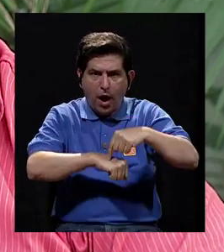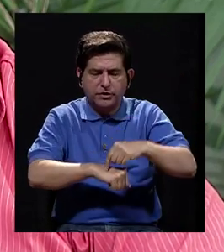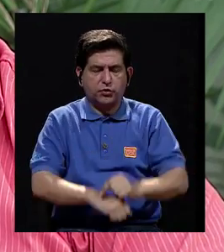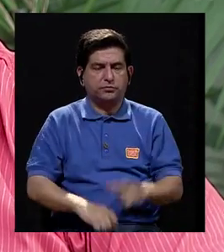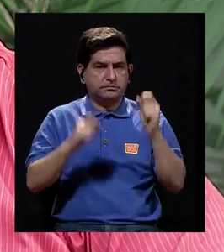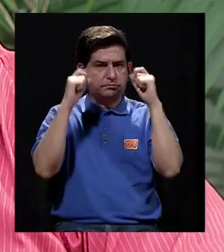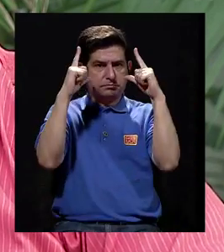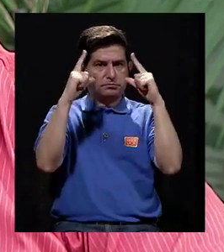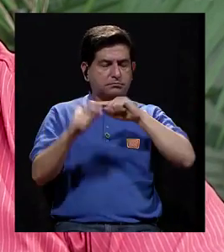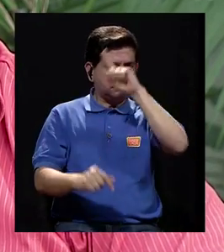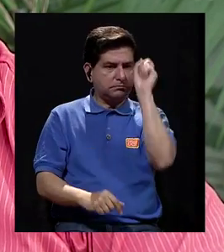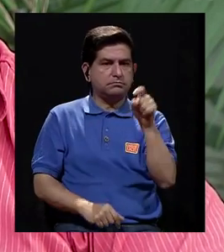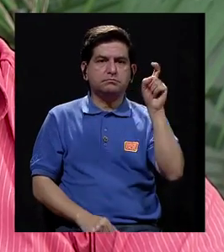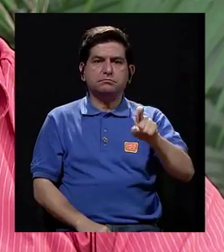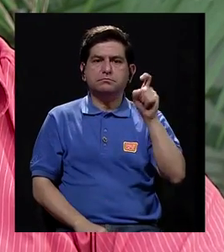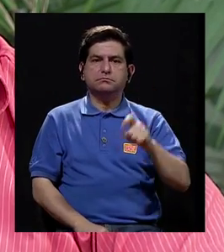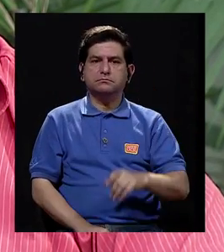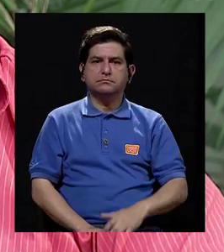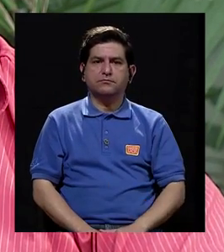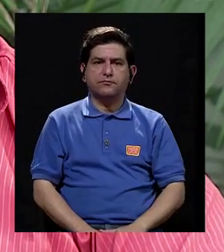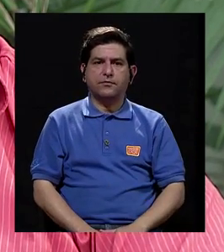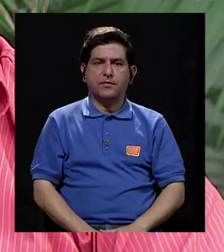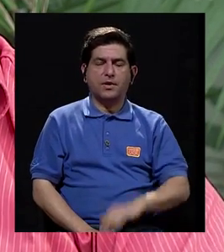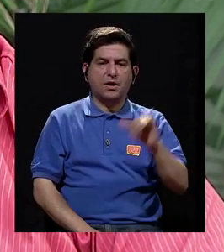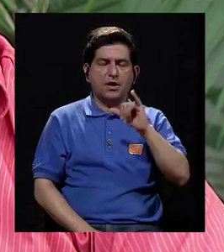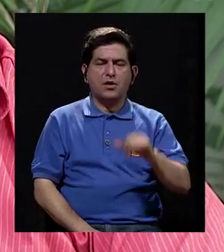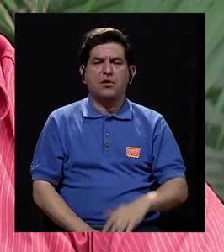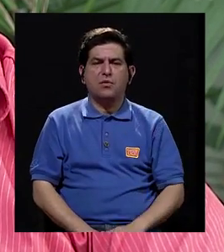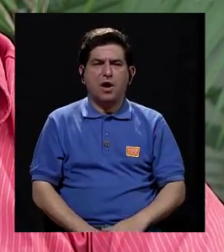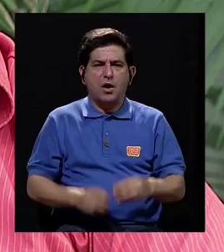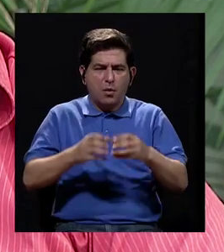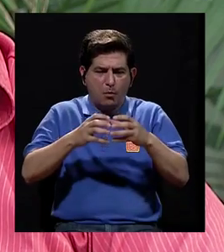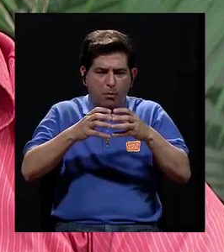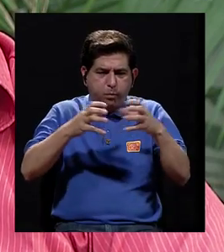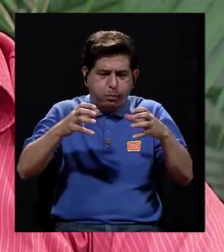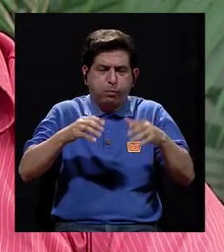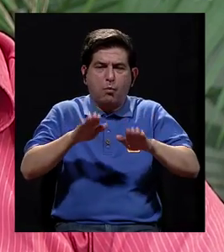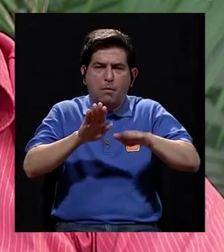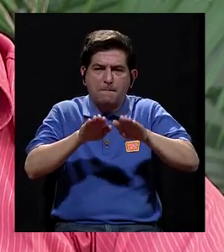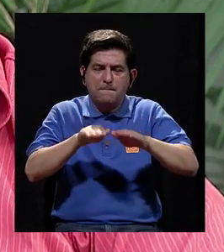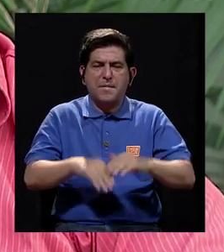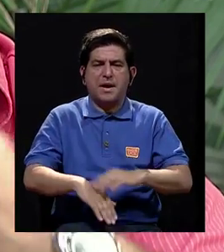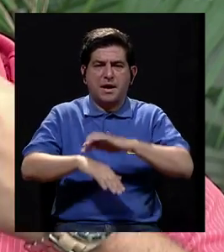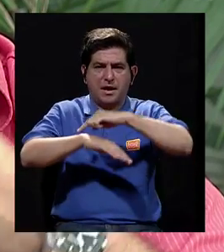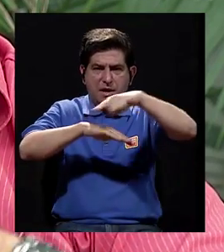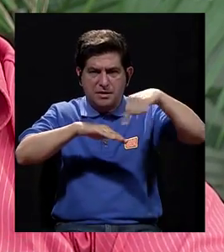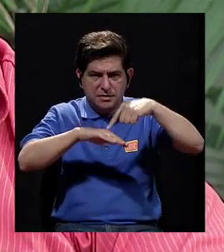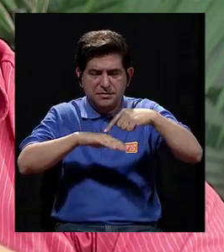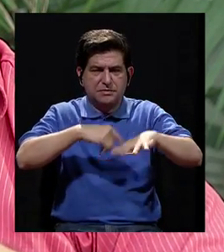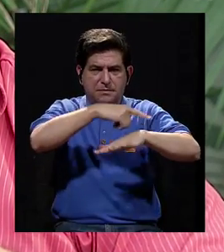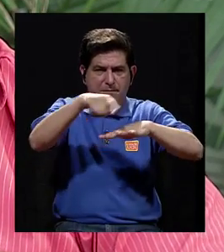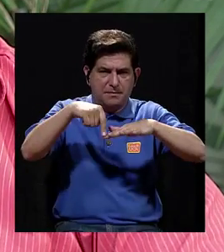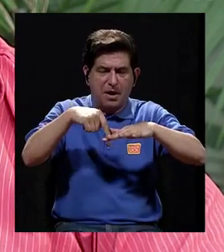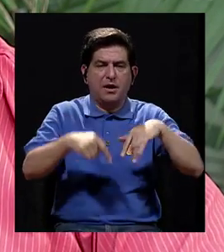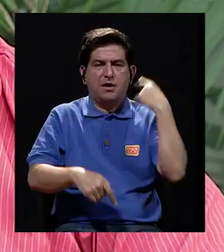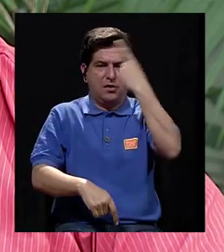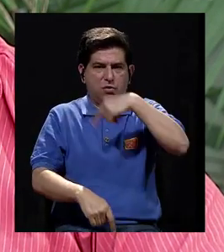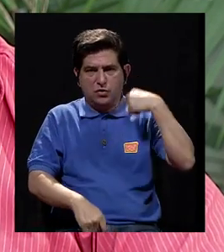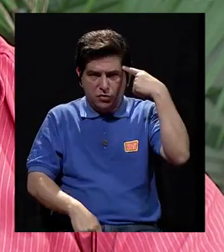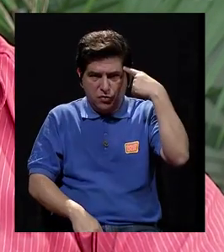un signo de alarma que también es de consulta. La inflamación tanto de los pies, de las manos, de la carita,